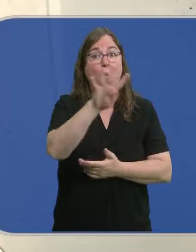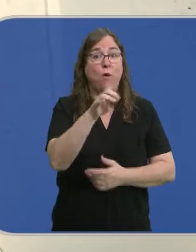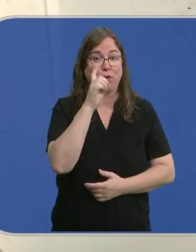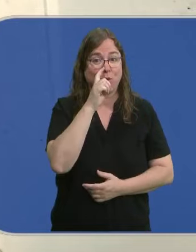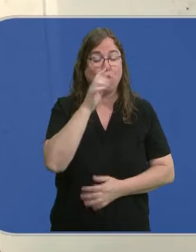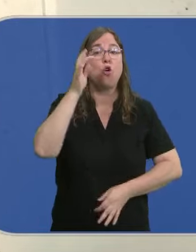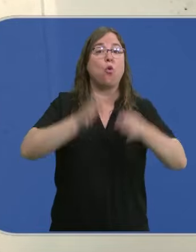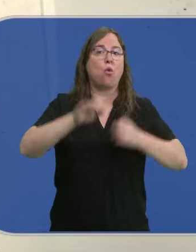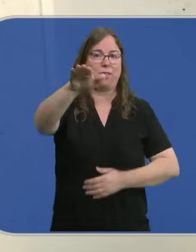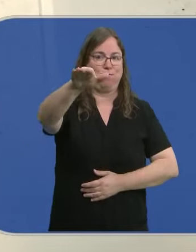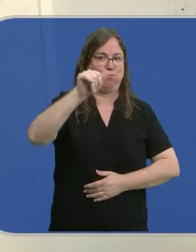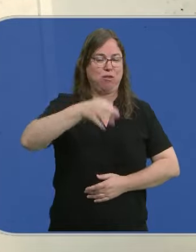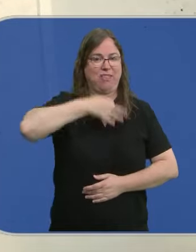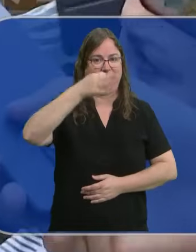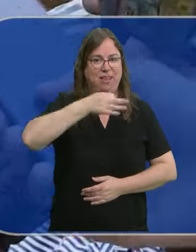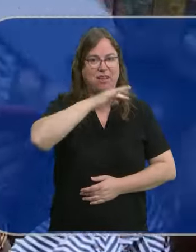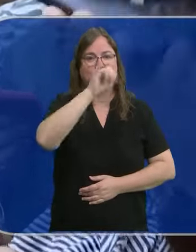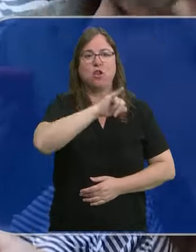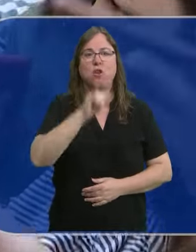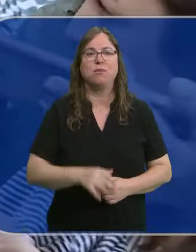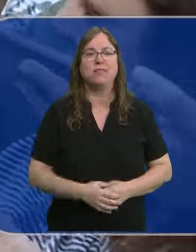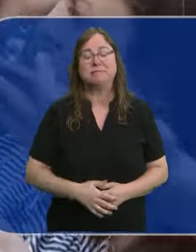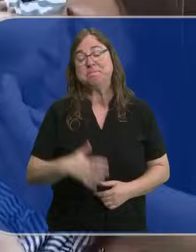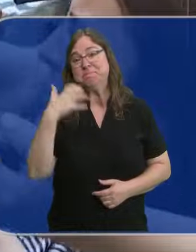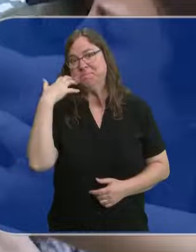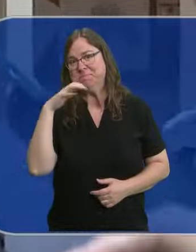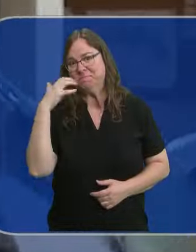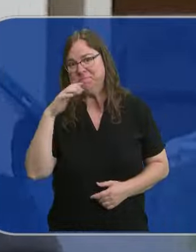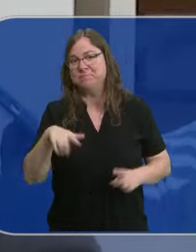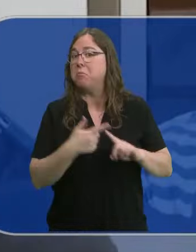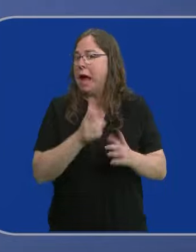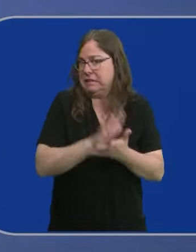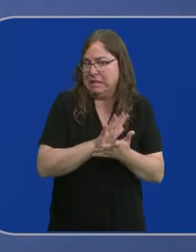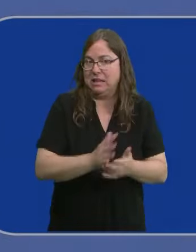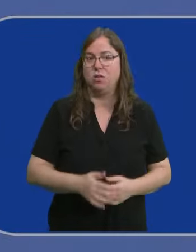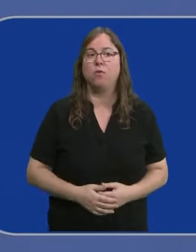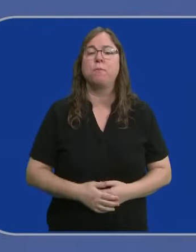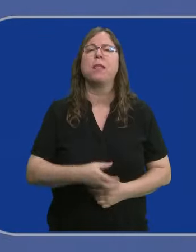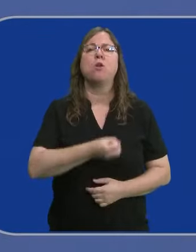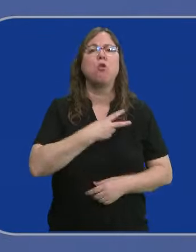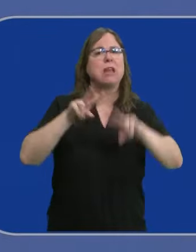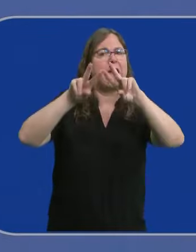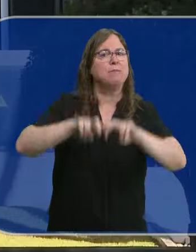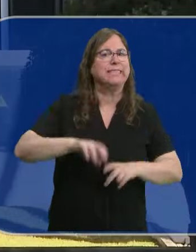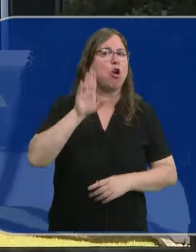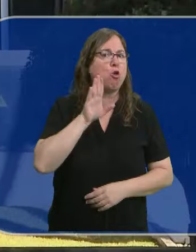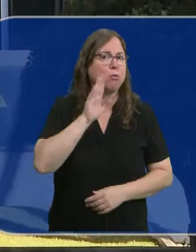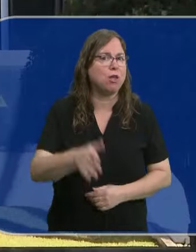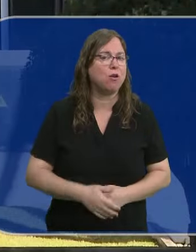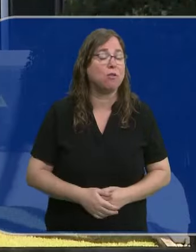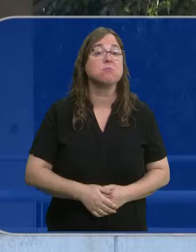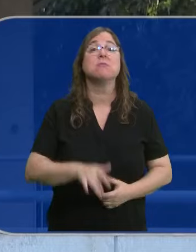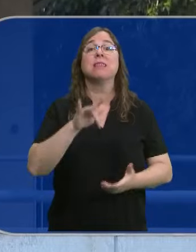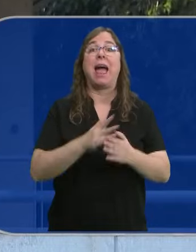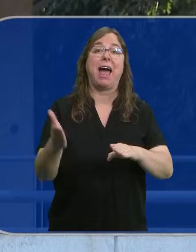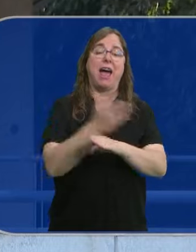junio. El juez cita declarar a Begoña Gómez. Absoluta extrañeza y absoluta tranquilidad. La Moncloa investigada por corrupción. Antes, la